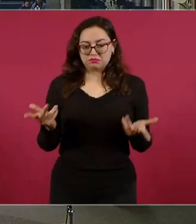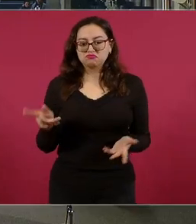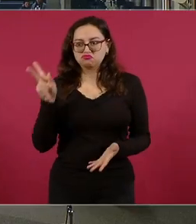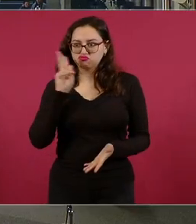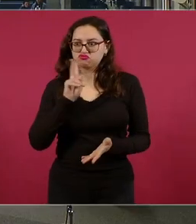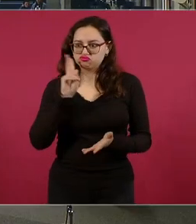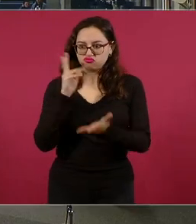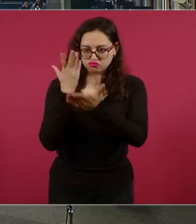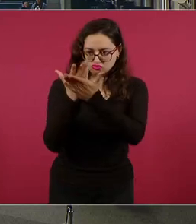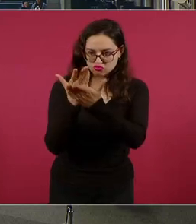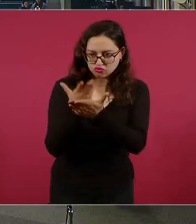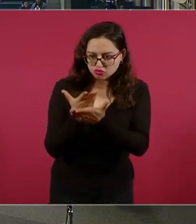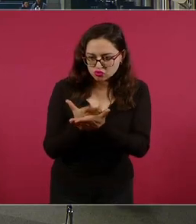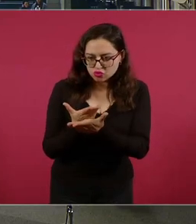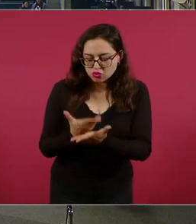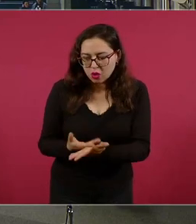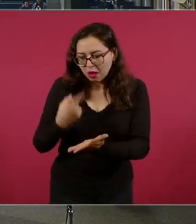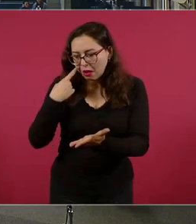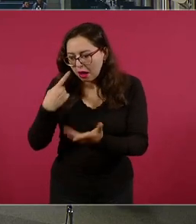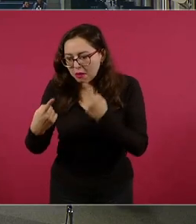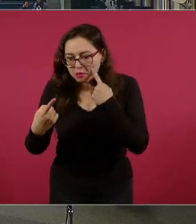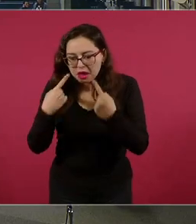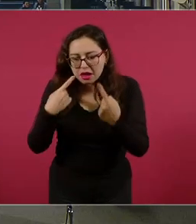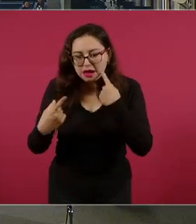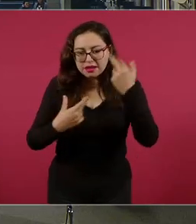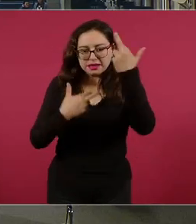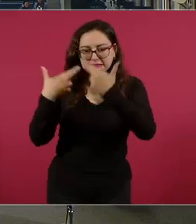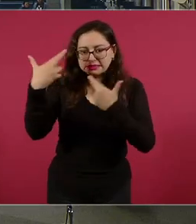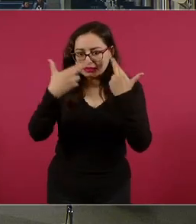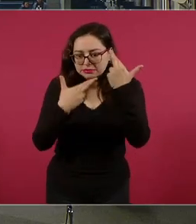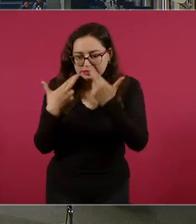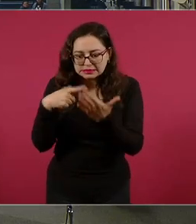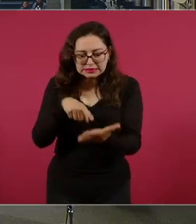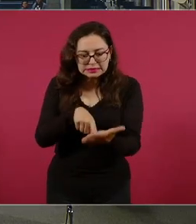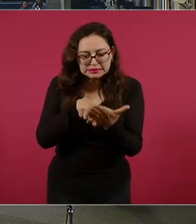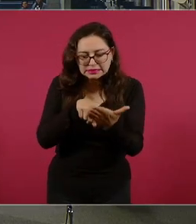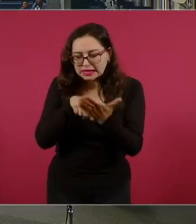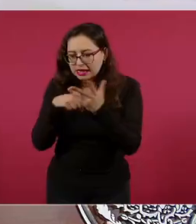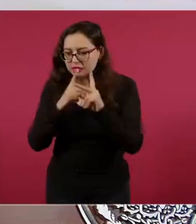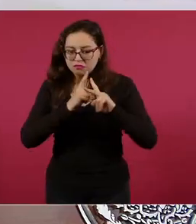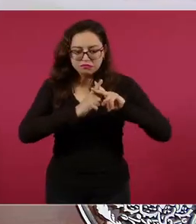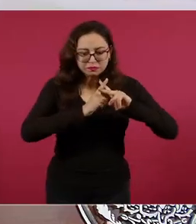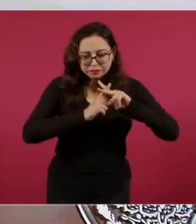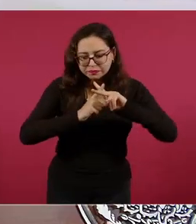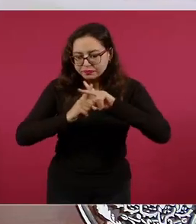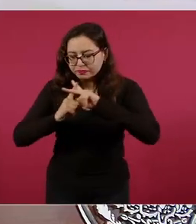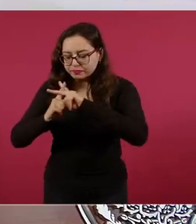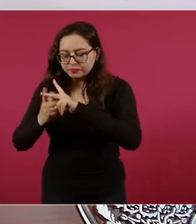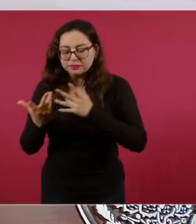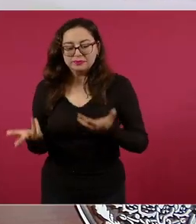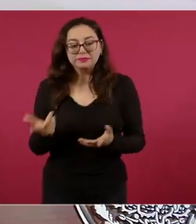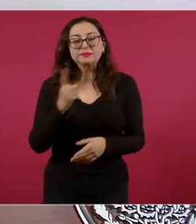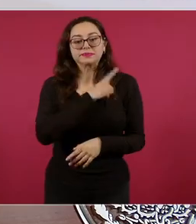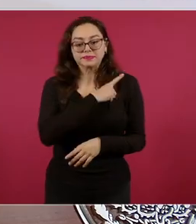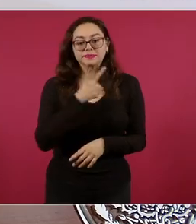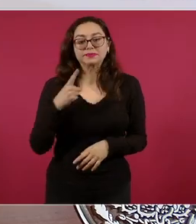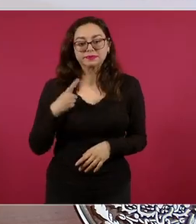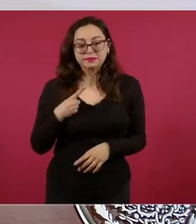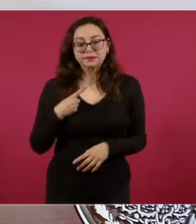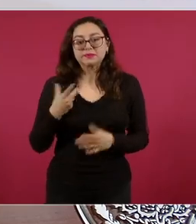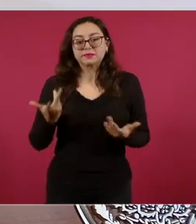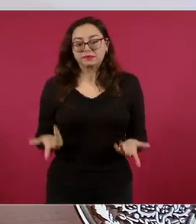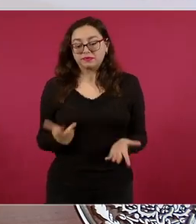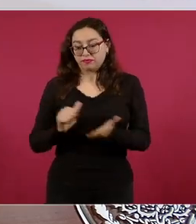que se